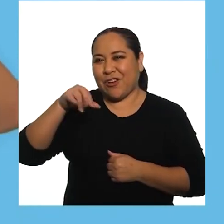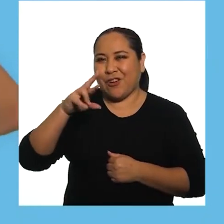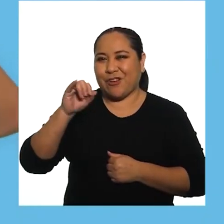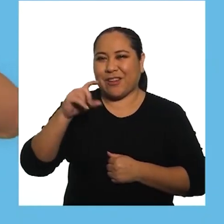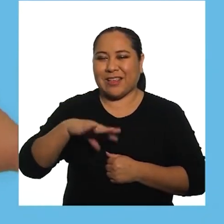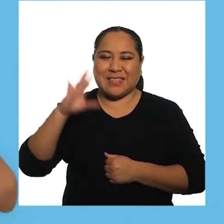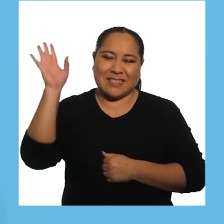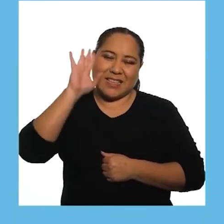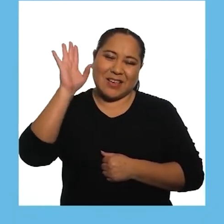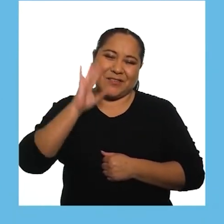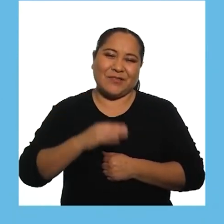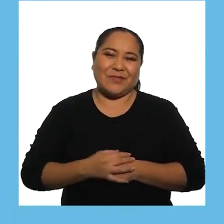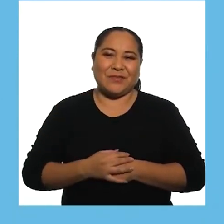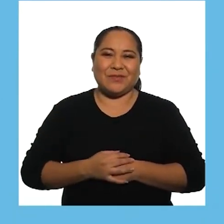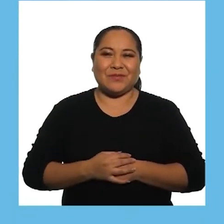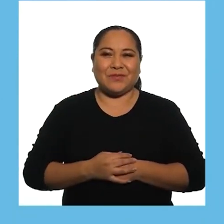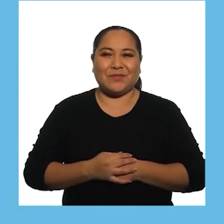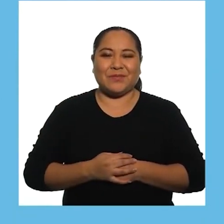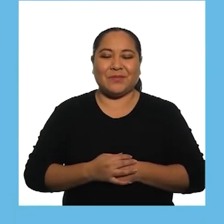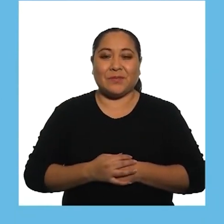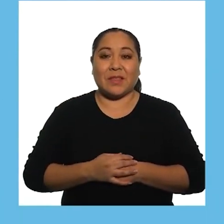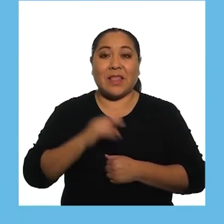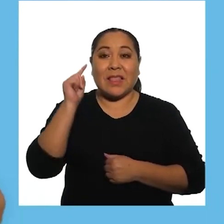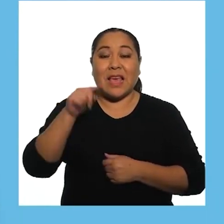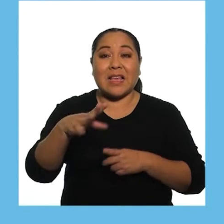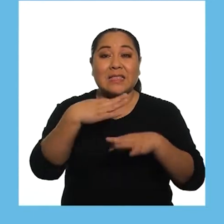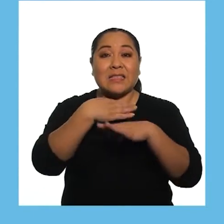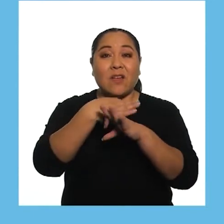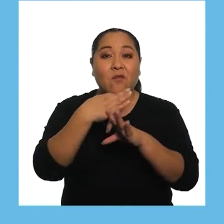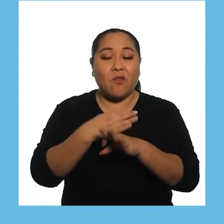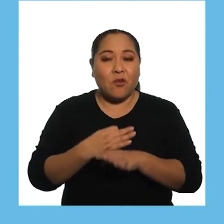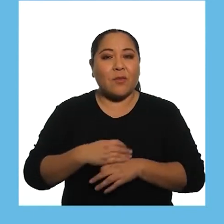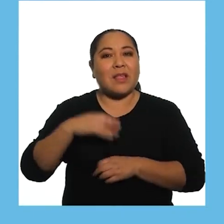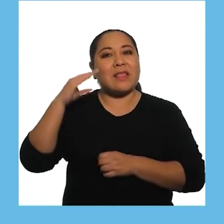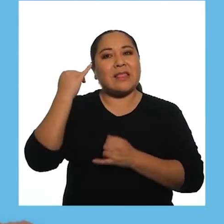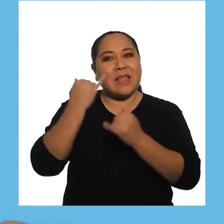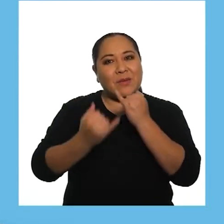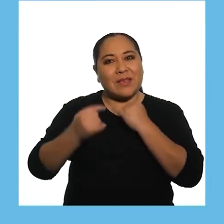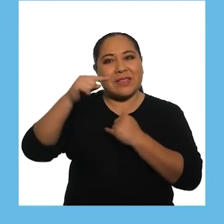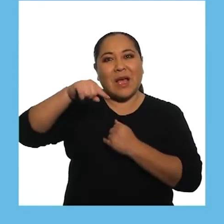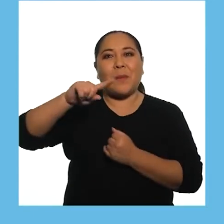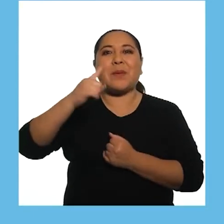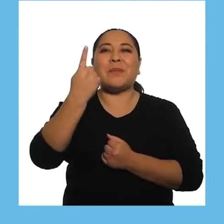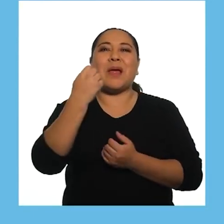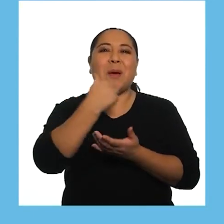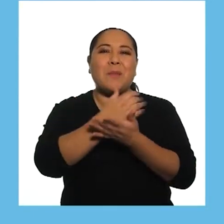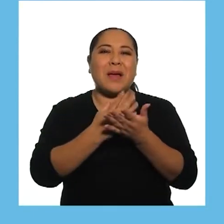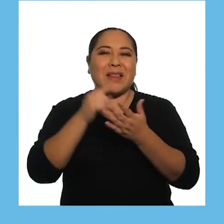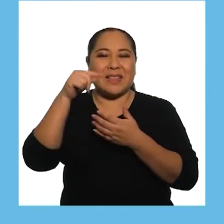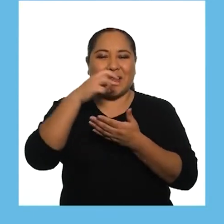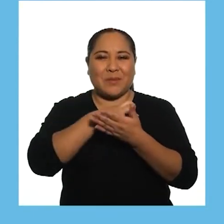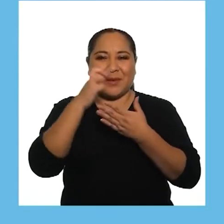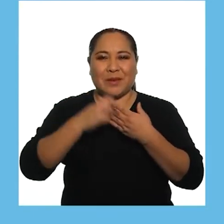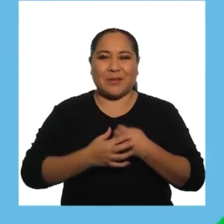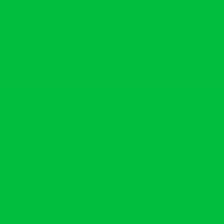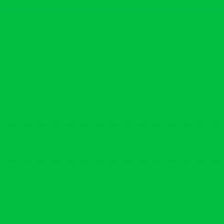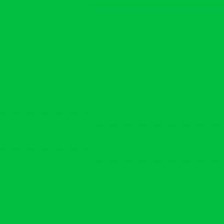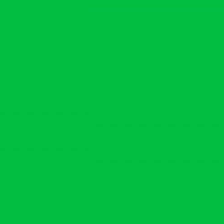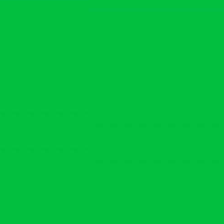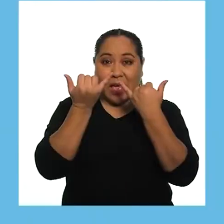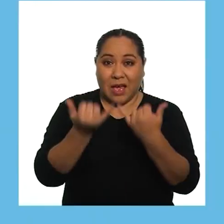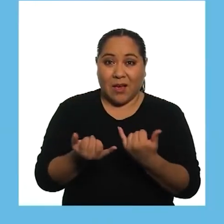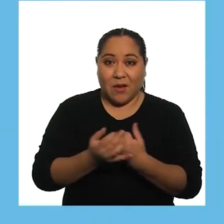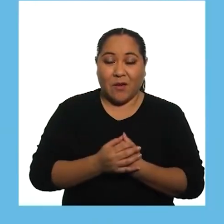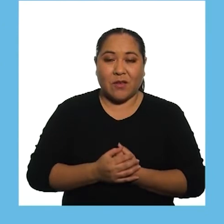Chao Jorge Hasta pronto De esta manera Despedimos el primer bloque del programa